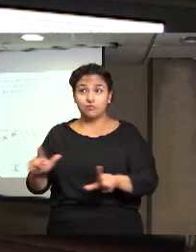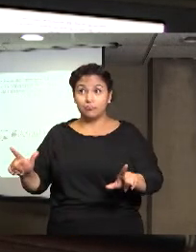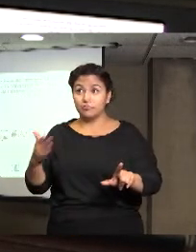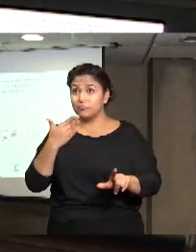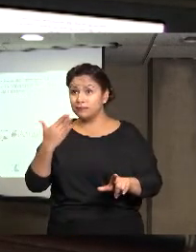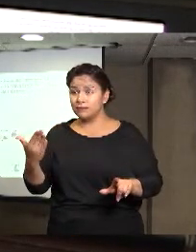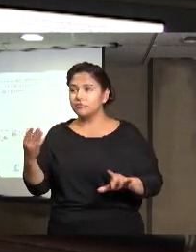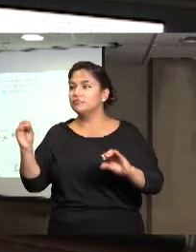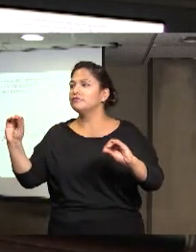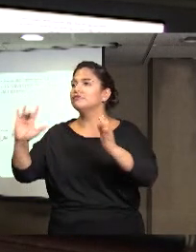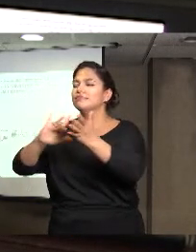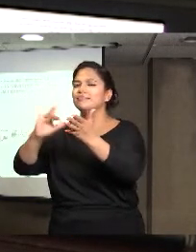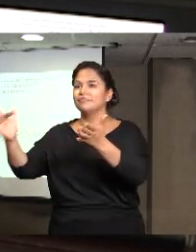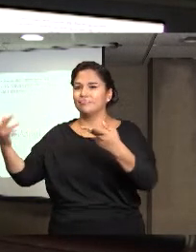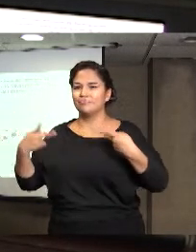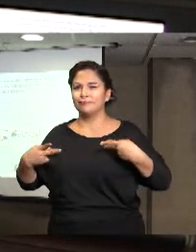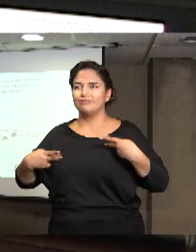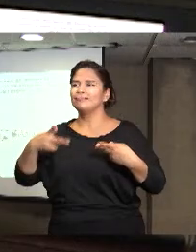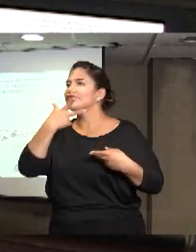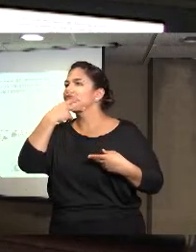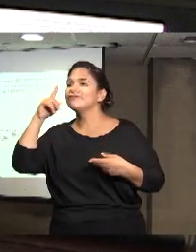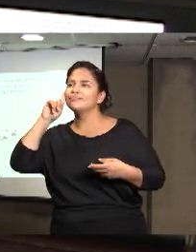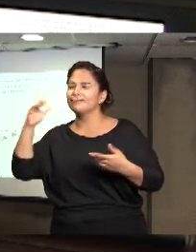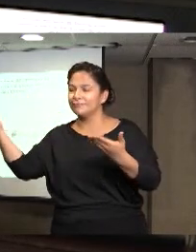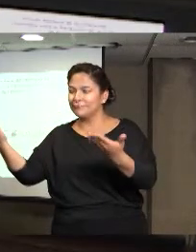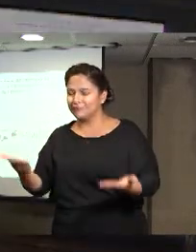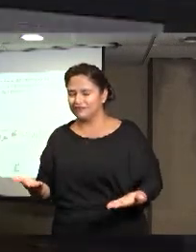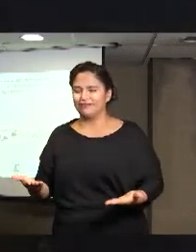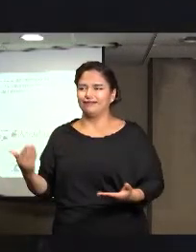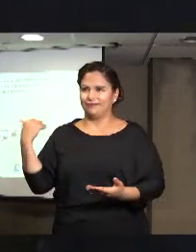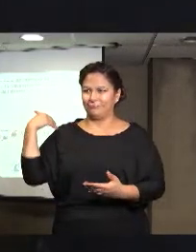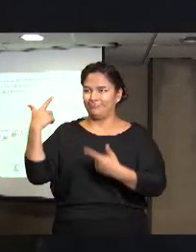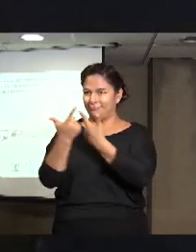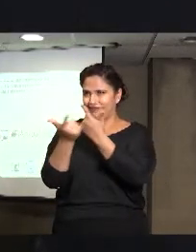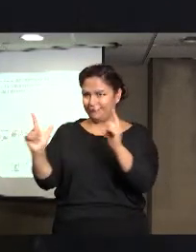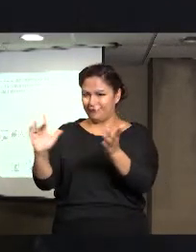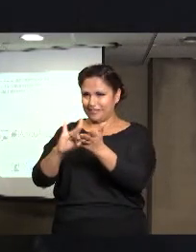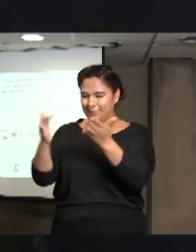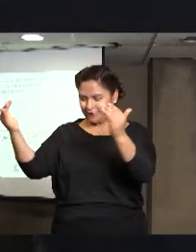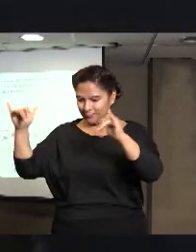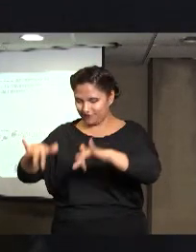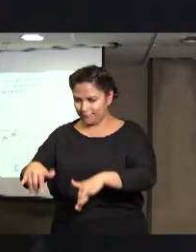Ya, pues muchísimas gracias a todos, a todas estamos a sus órdenes. Gracias por venir. Gracias. Gracias.